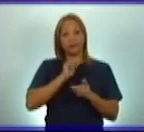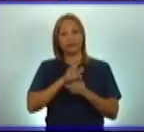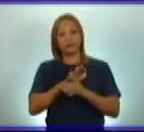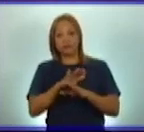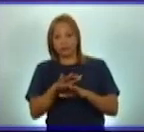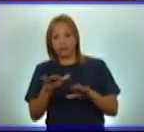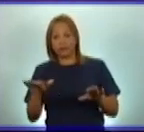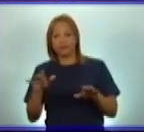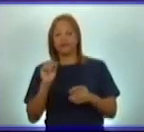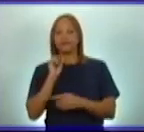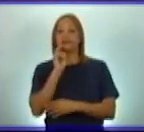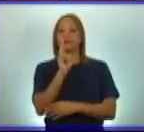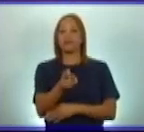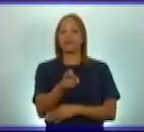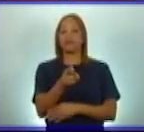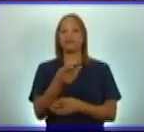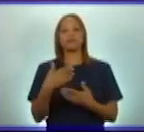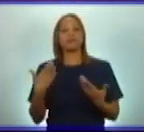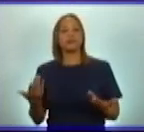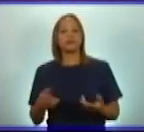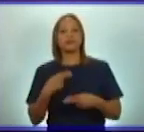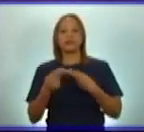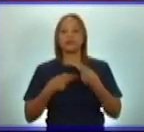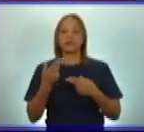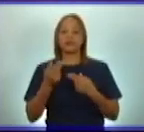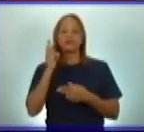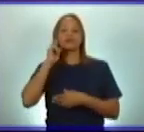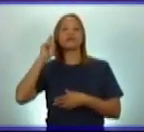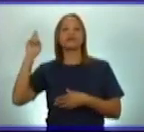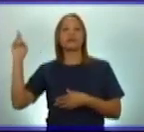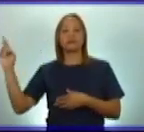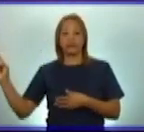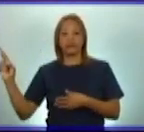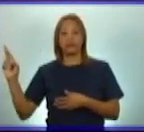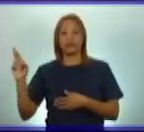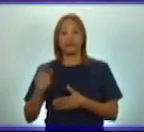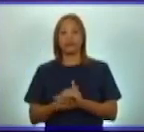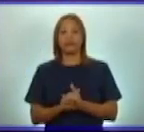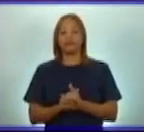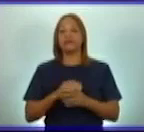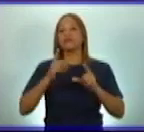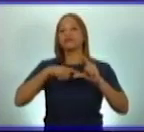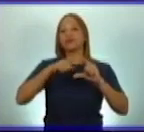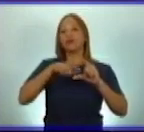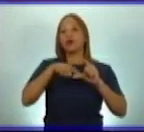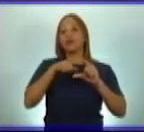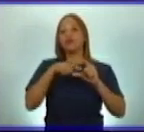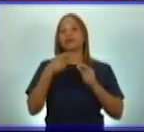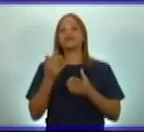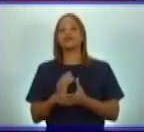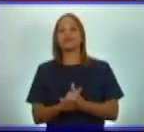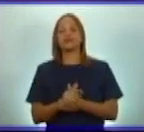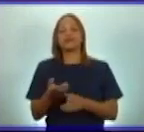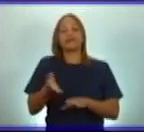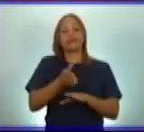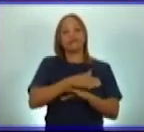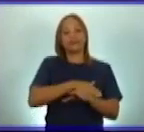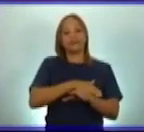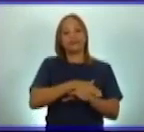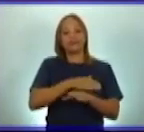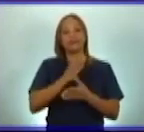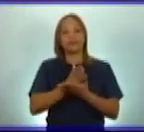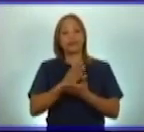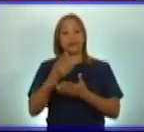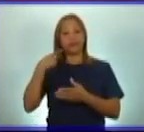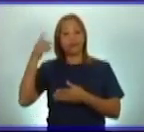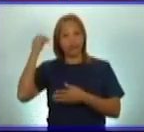impartir las orientaciones, vamos a recordar los contenidos del encuentro anterior y que deben